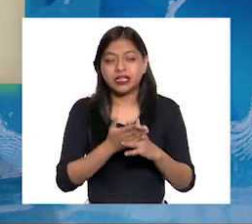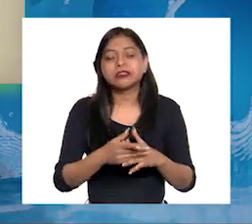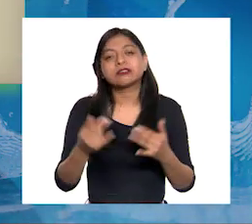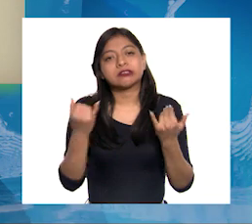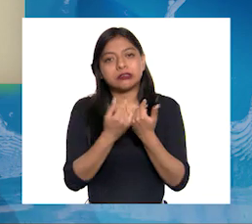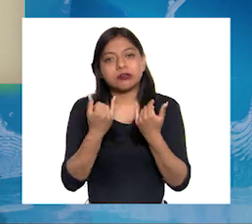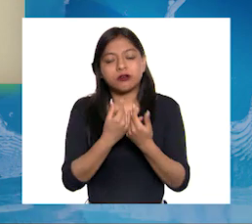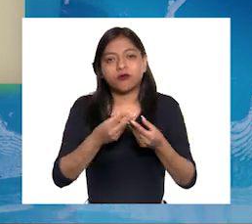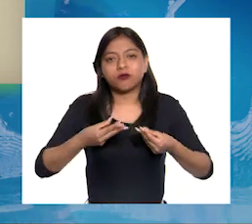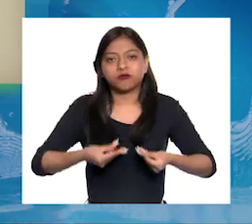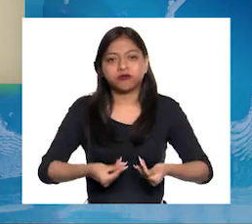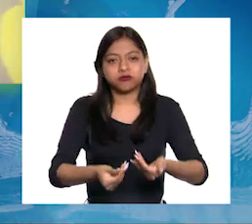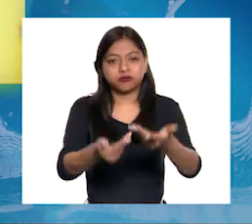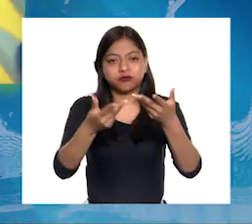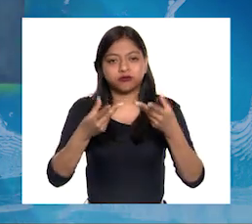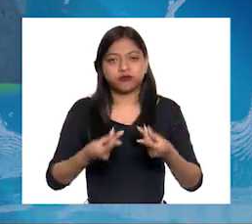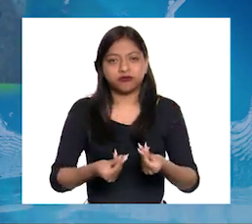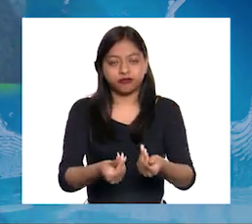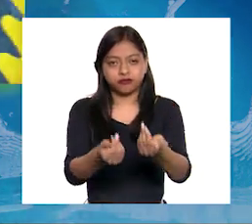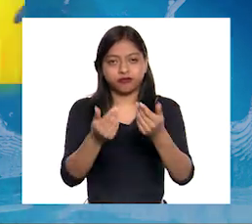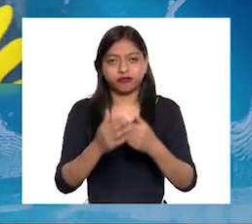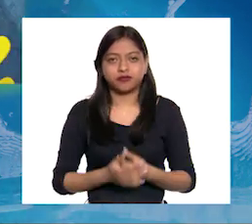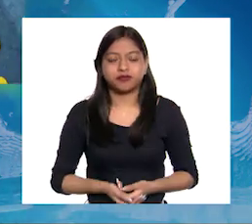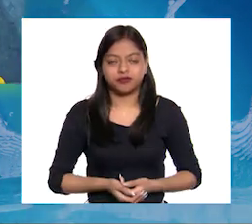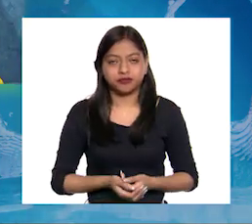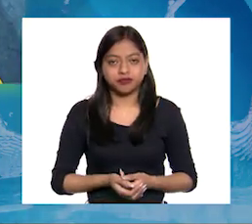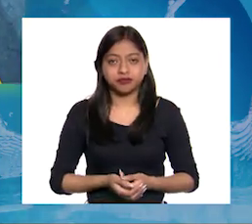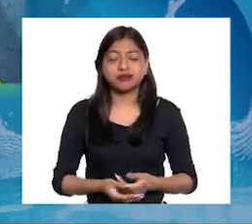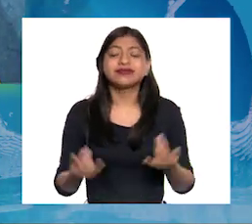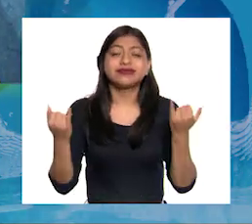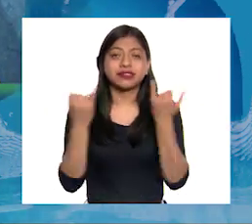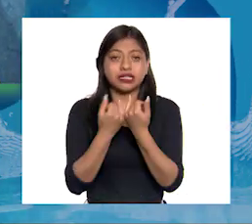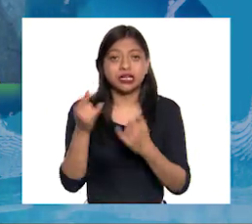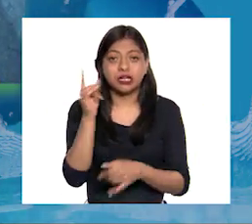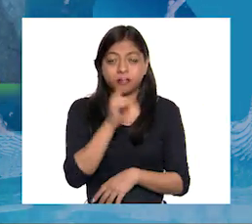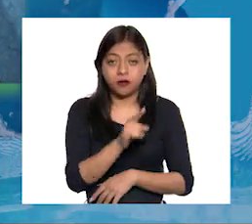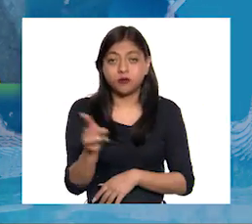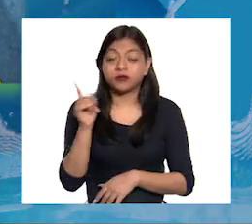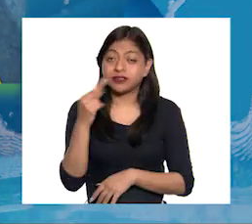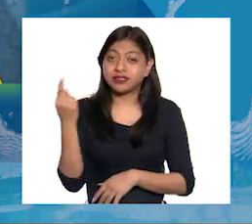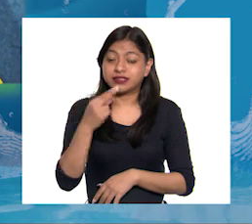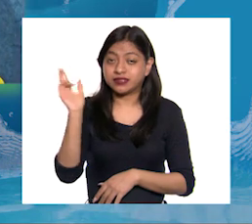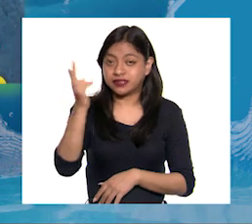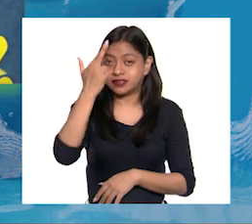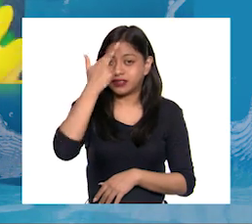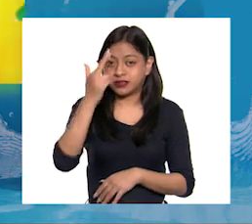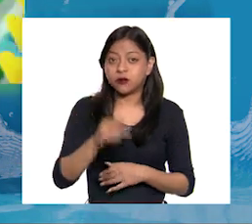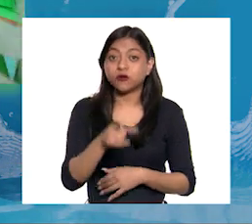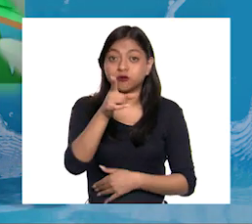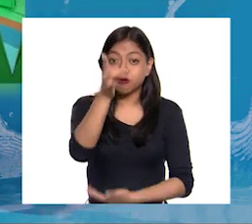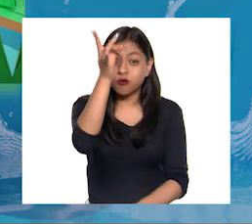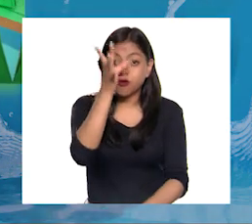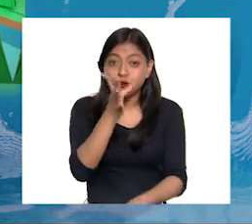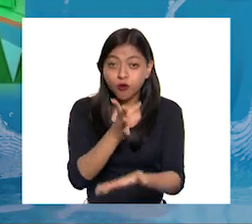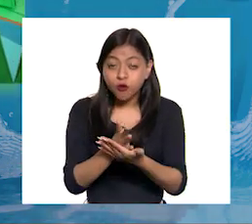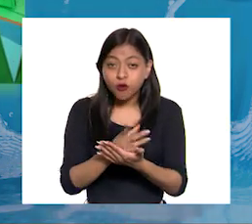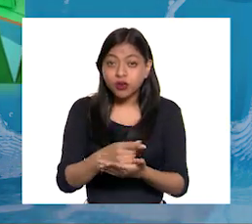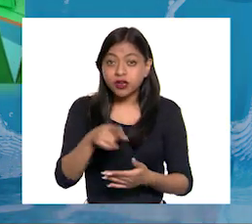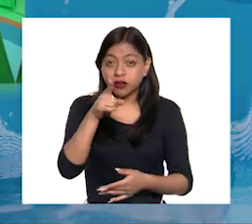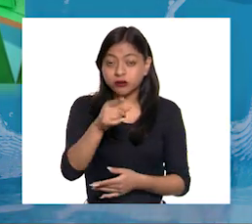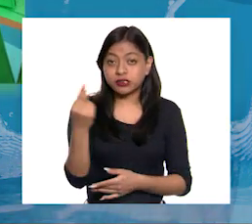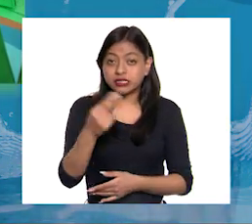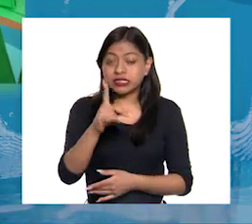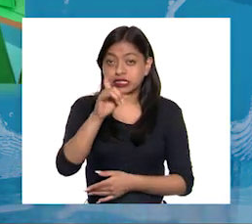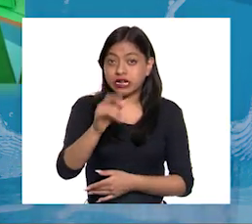por la falta de sistemas de captación y recuperación Además, no hay que olvidar que no somos los únicos seres vivos que